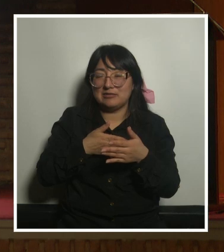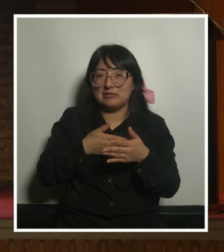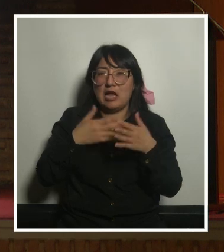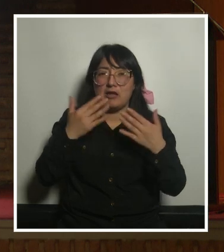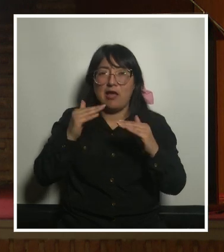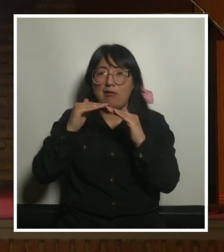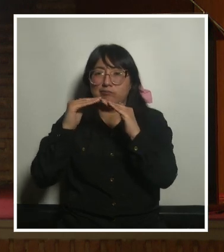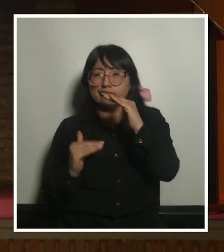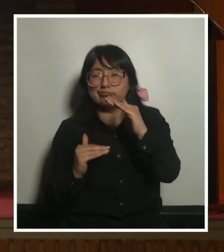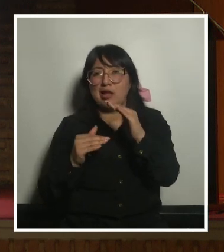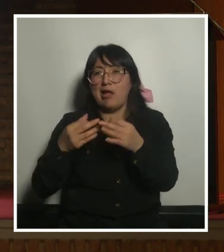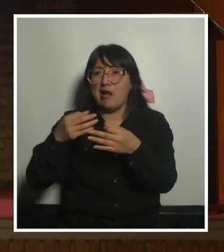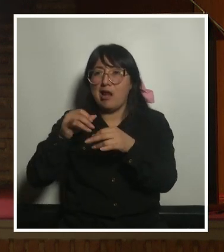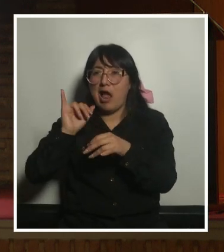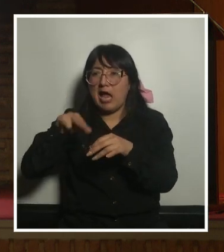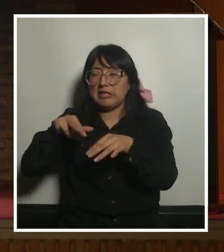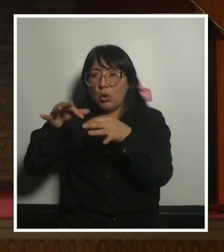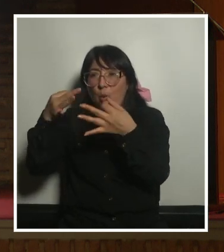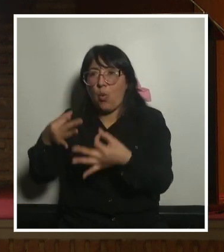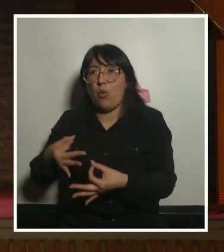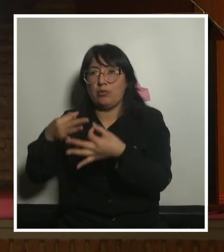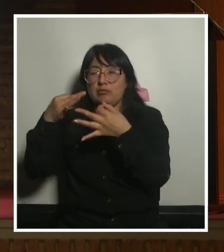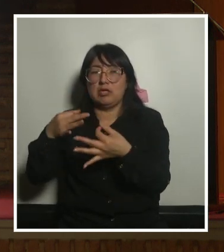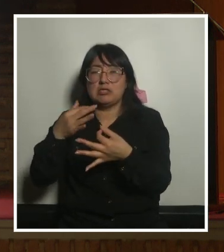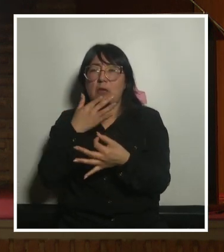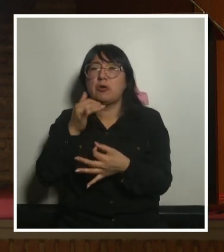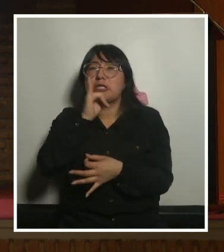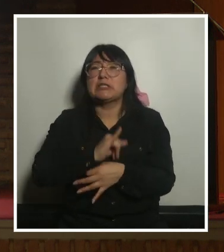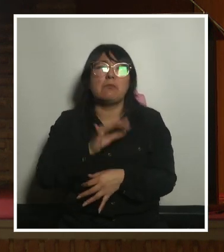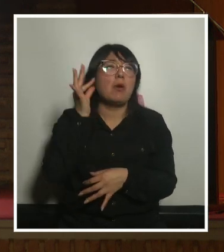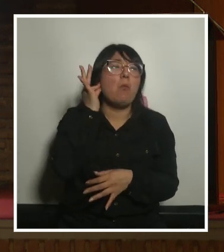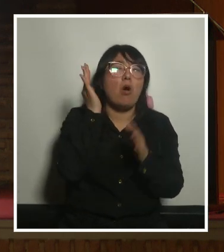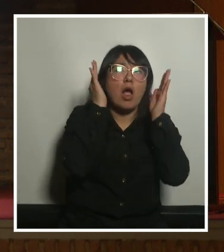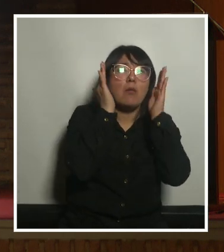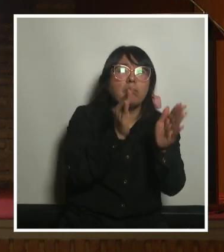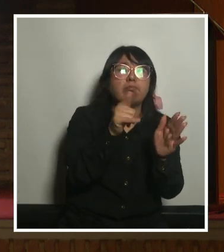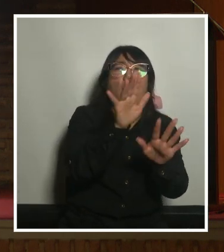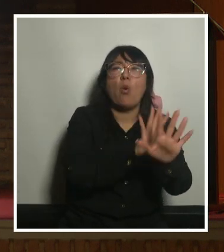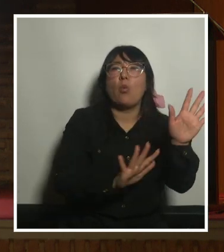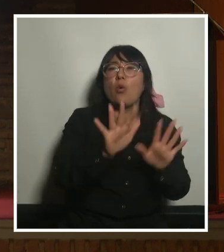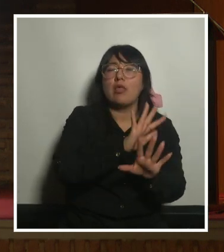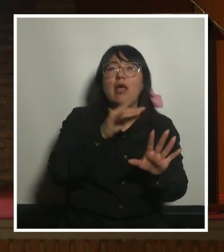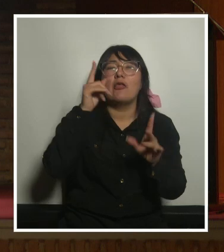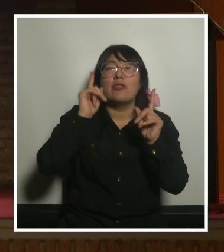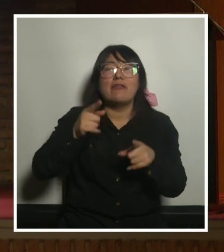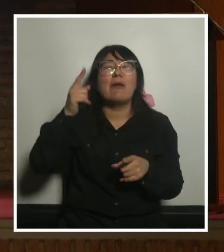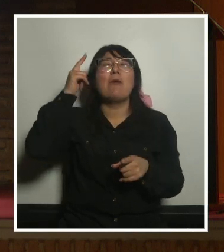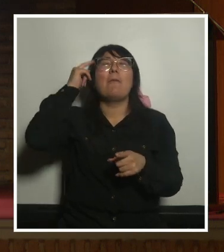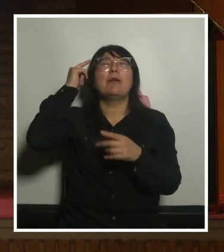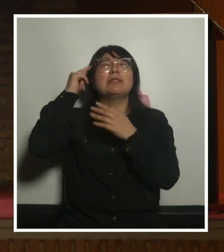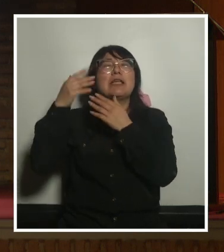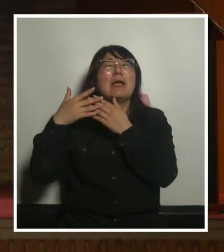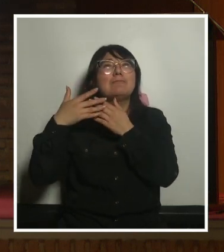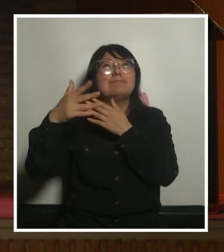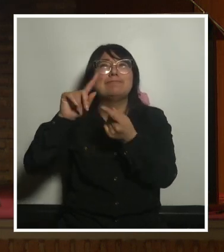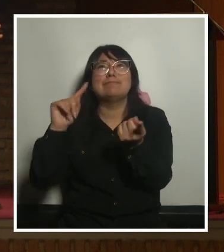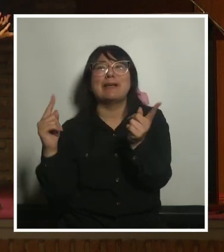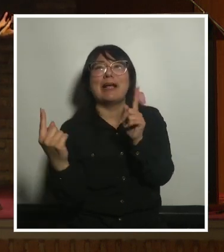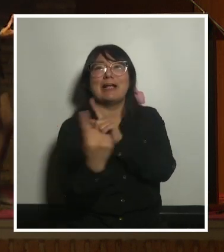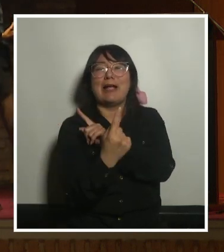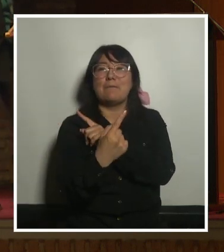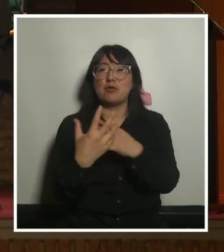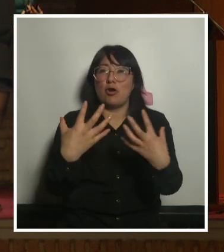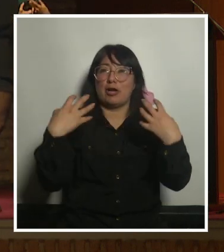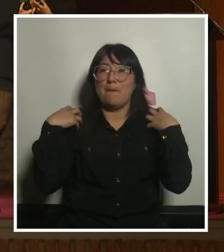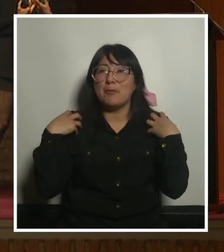injusticias que se provocan por la feminización de los cuidados pero tenemos que aspirar a un horizonte de corresponsabilidad